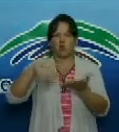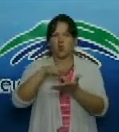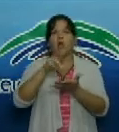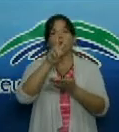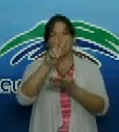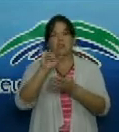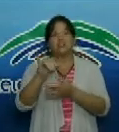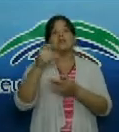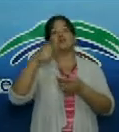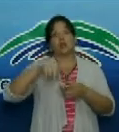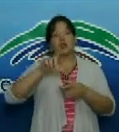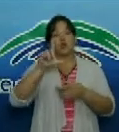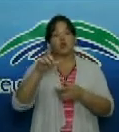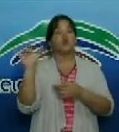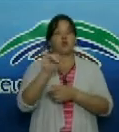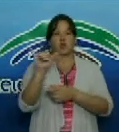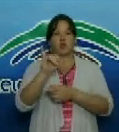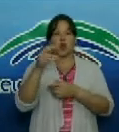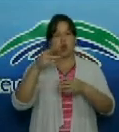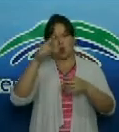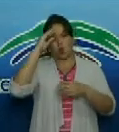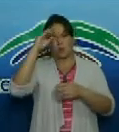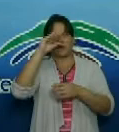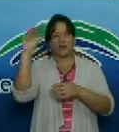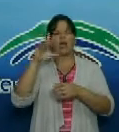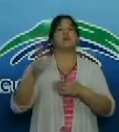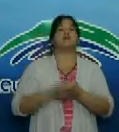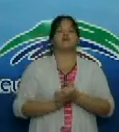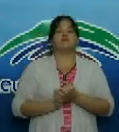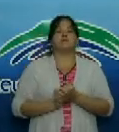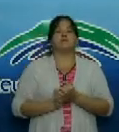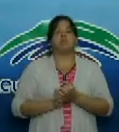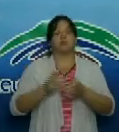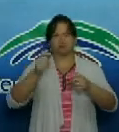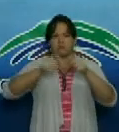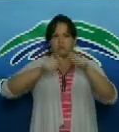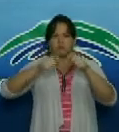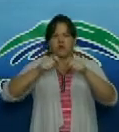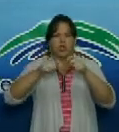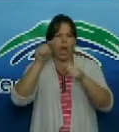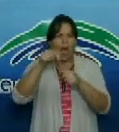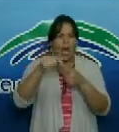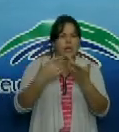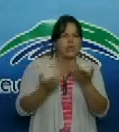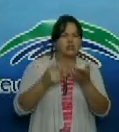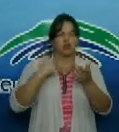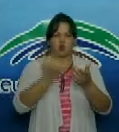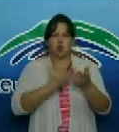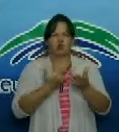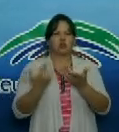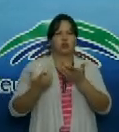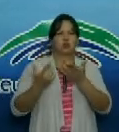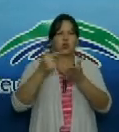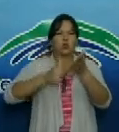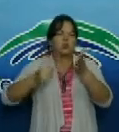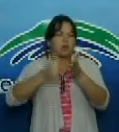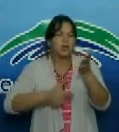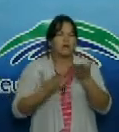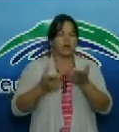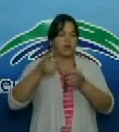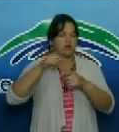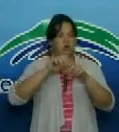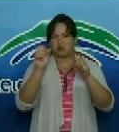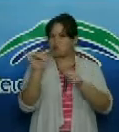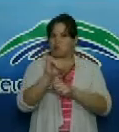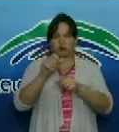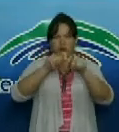en el hospital clínico quirúrgico que de conjunto con otras fuerzas de seguridad provenientes de Palmares Artés y Legren montamos nuestro sistema y